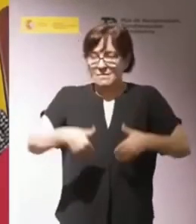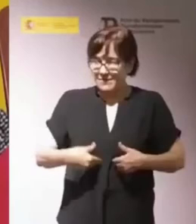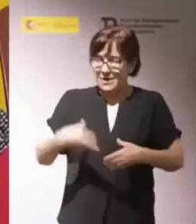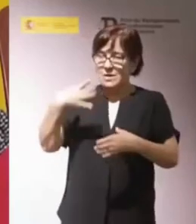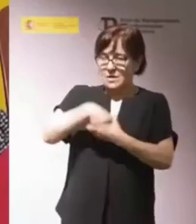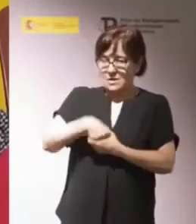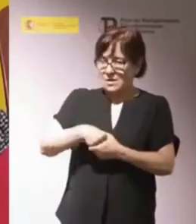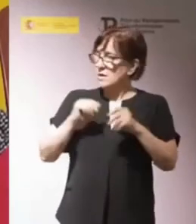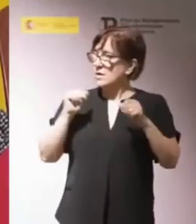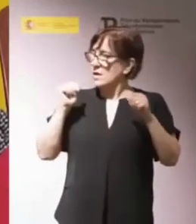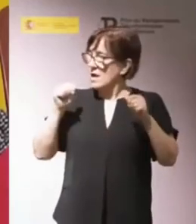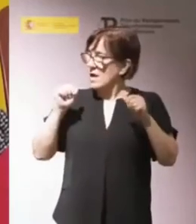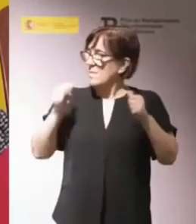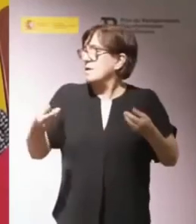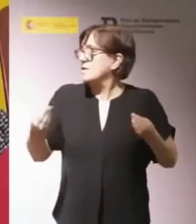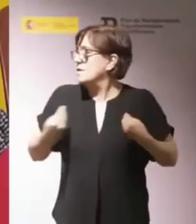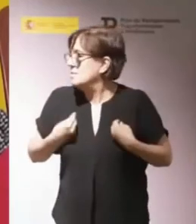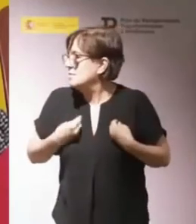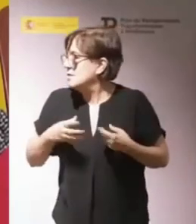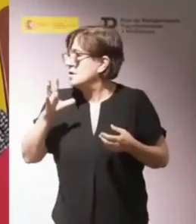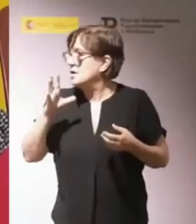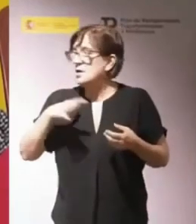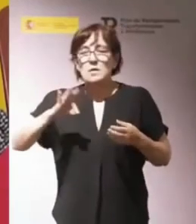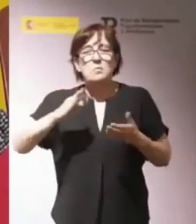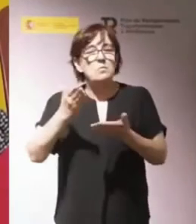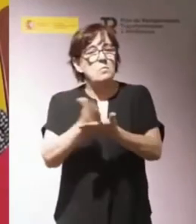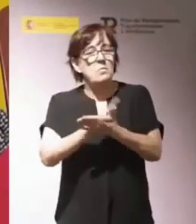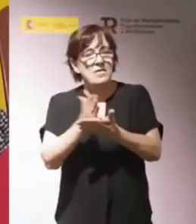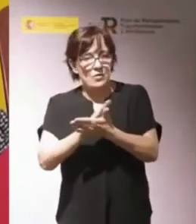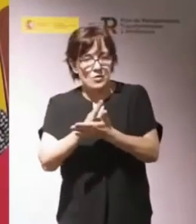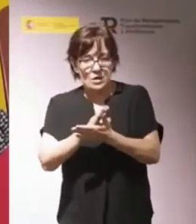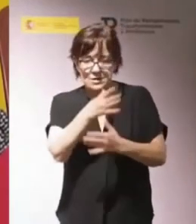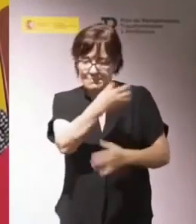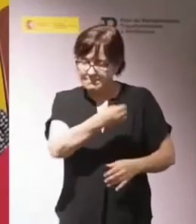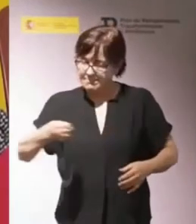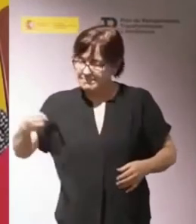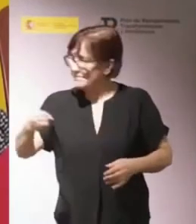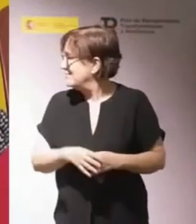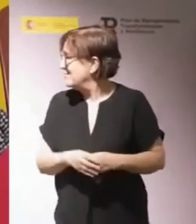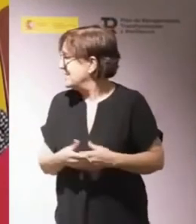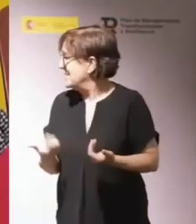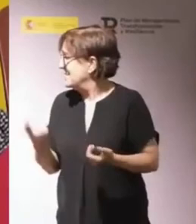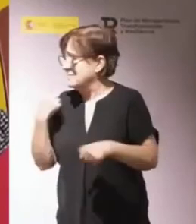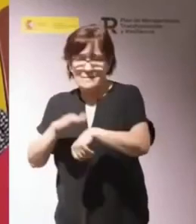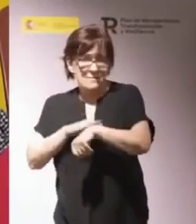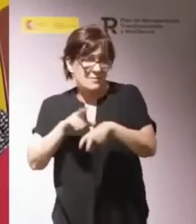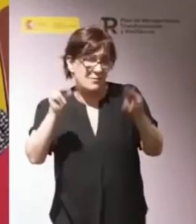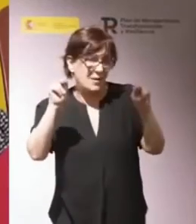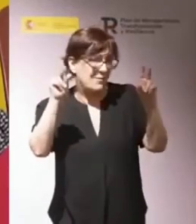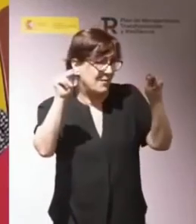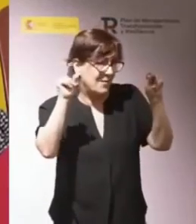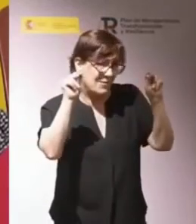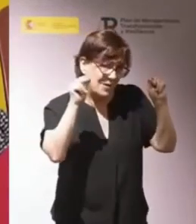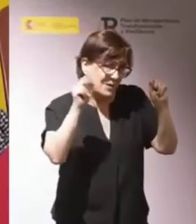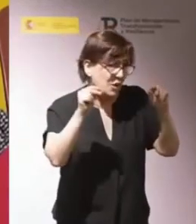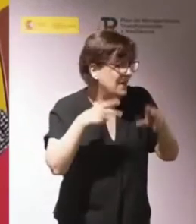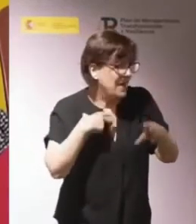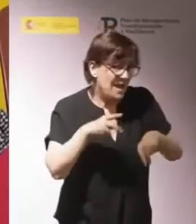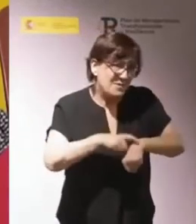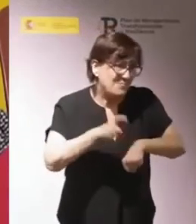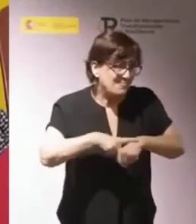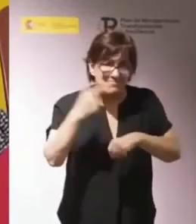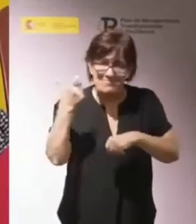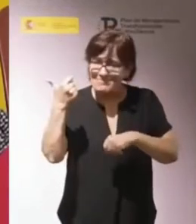que empiezan su vida, tendremos que ser mediadores con ellos. Carmen, tenemos que terminar. Termino ya, sí, termino.